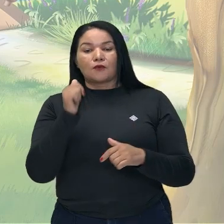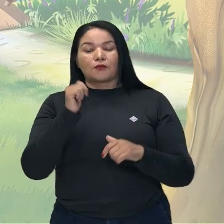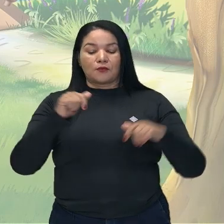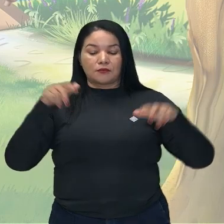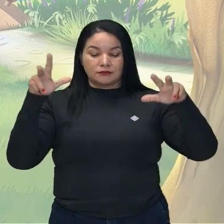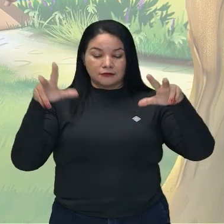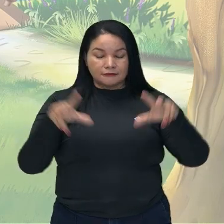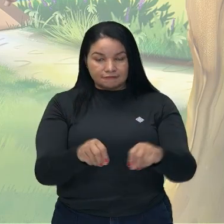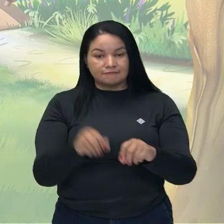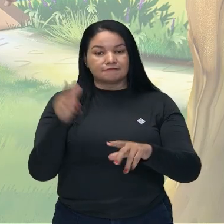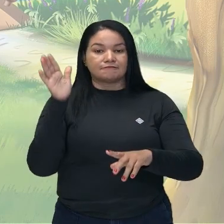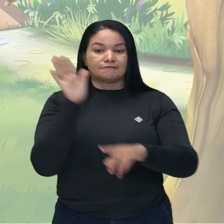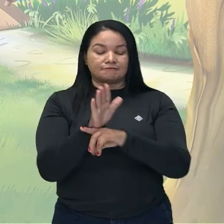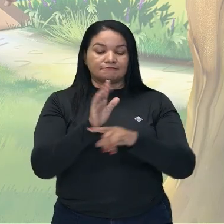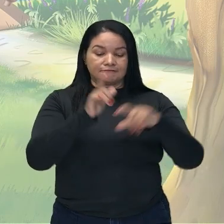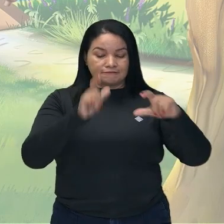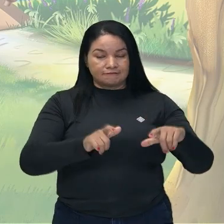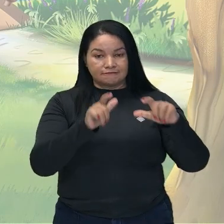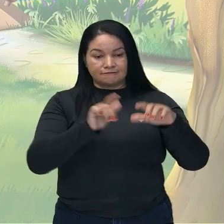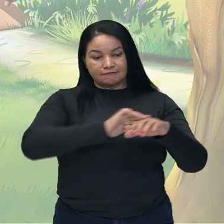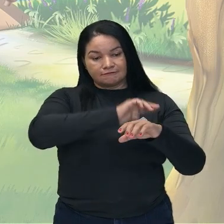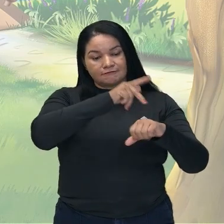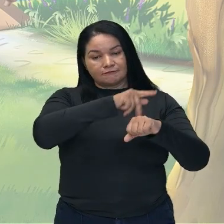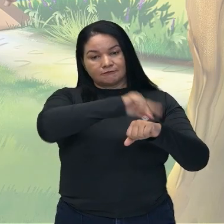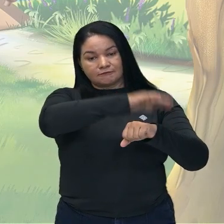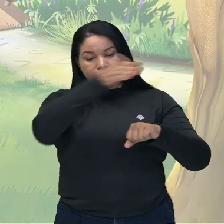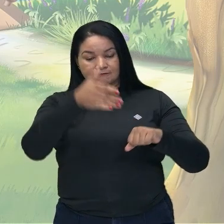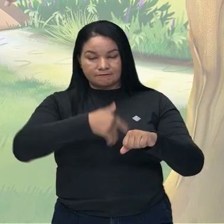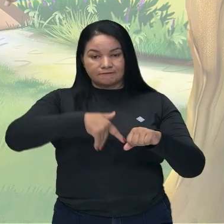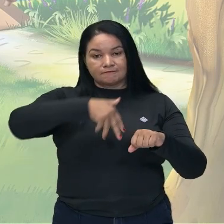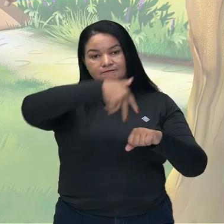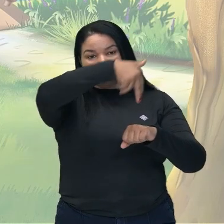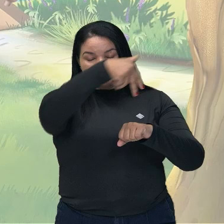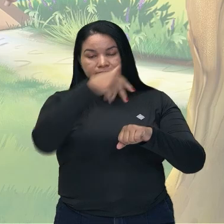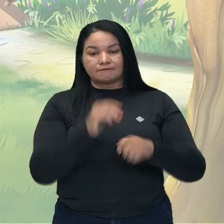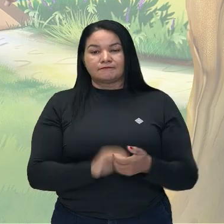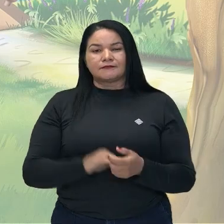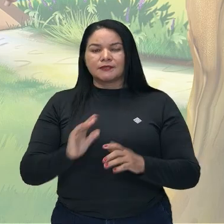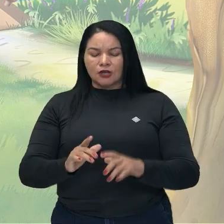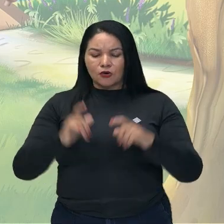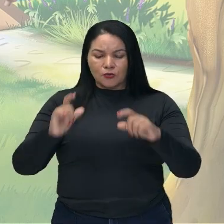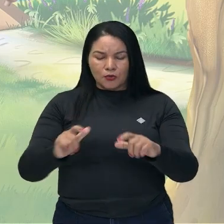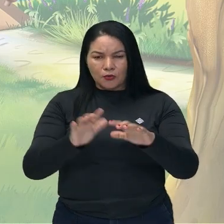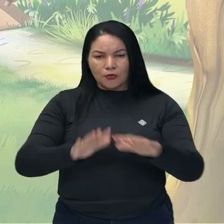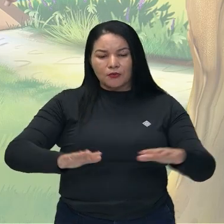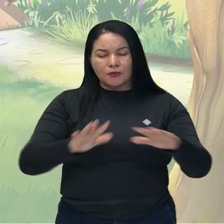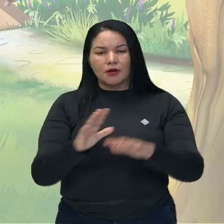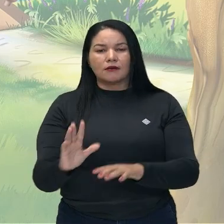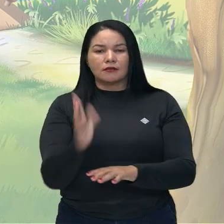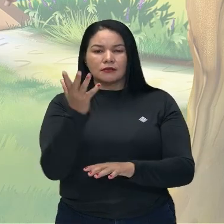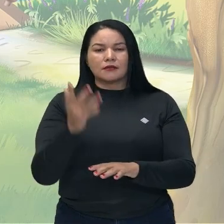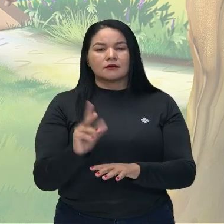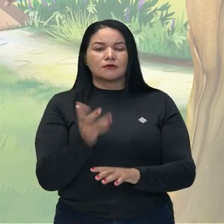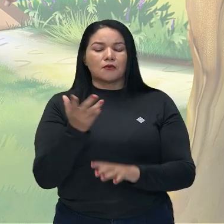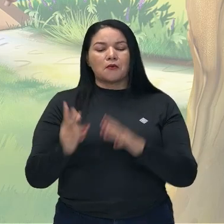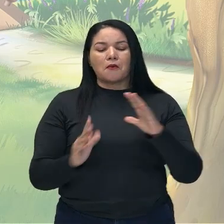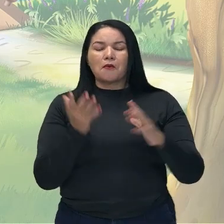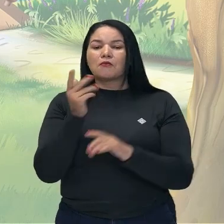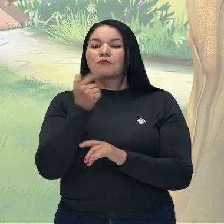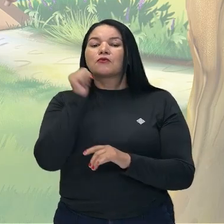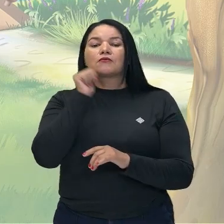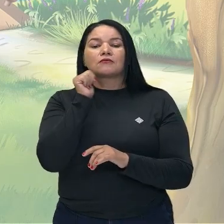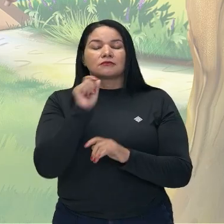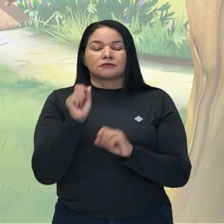en la montaña más alta. Y el tiempo, ¿dónde que acontece todas las aventuras de Alicia?